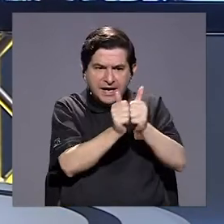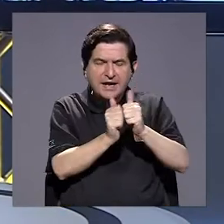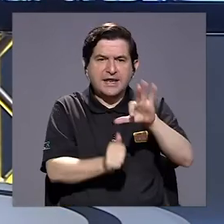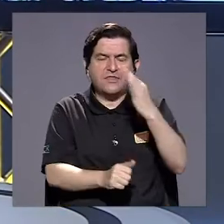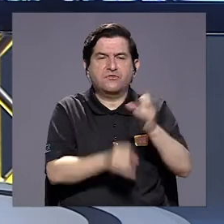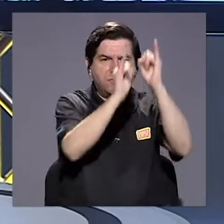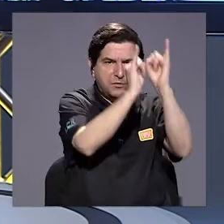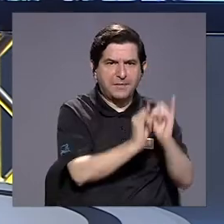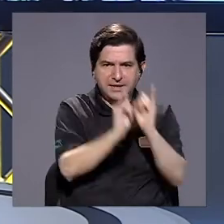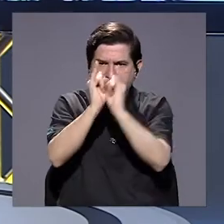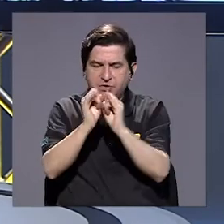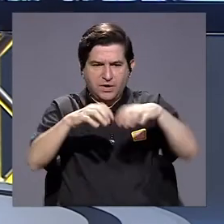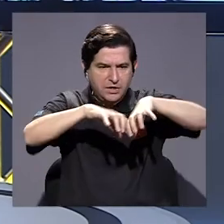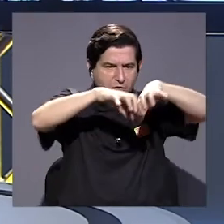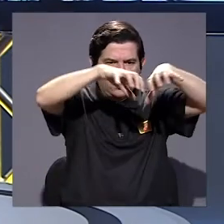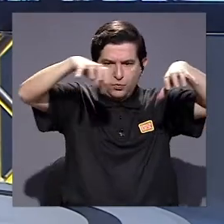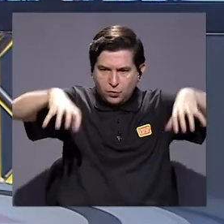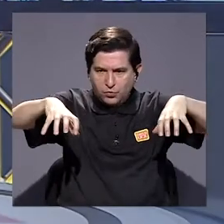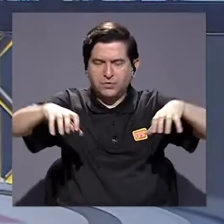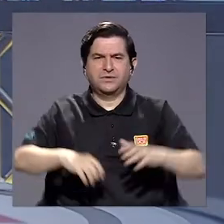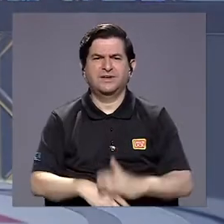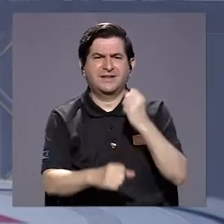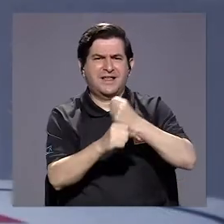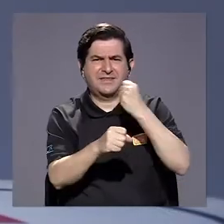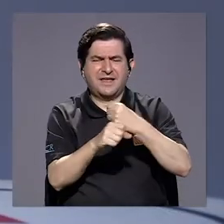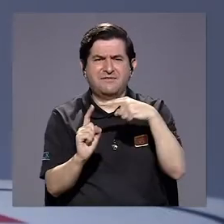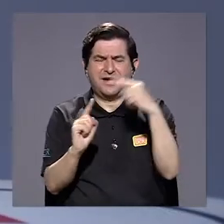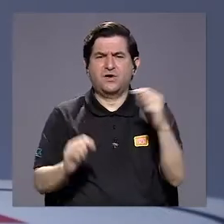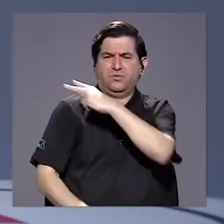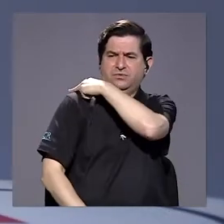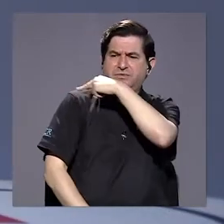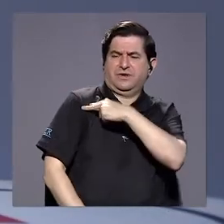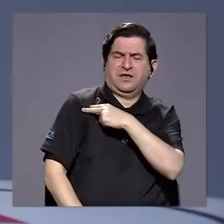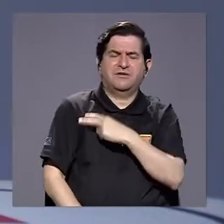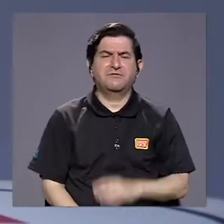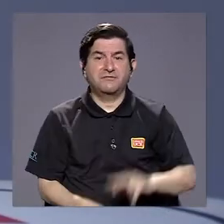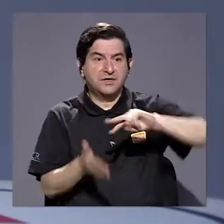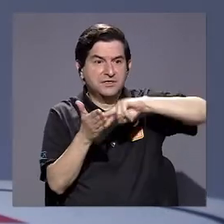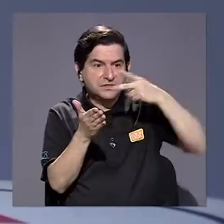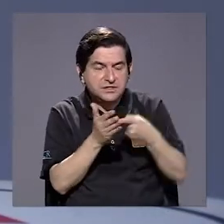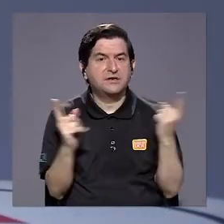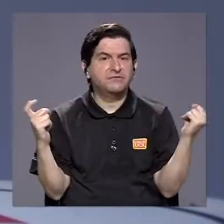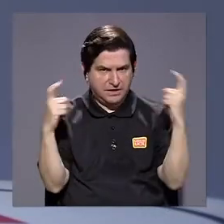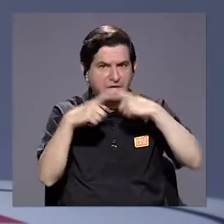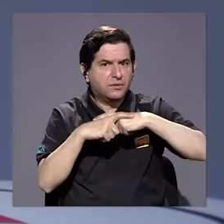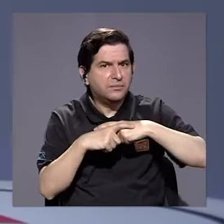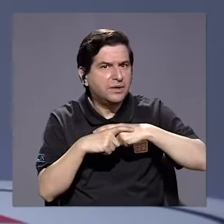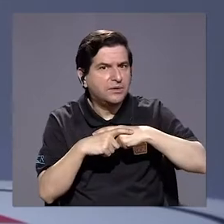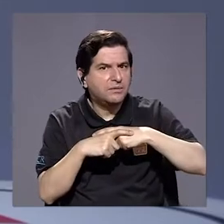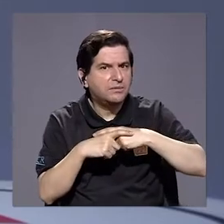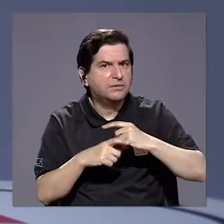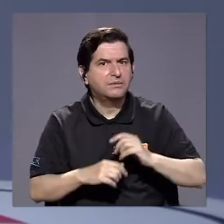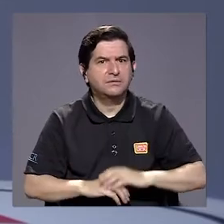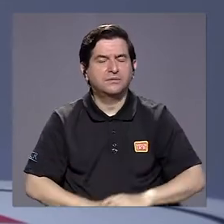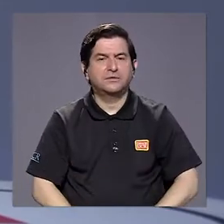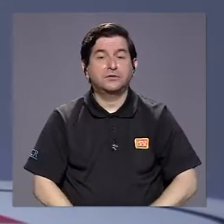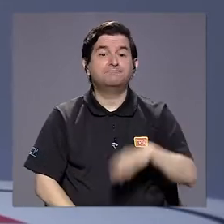acompañada de manera individual. ¿Cómo esa labor desde el comisionado se convierte en algo complejo también?